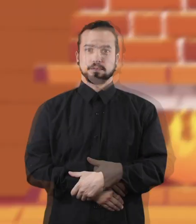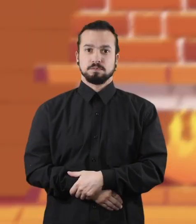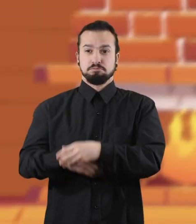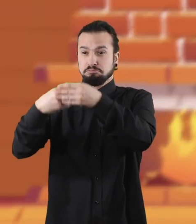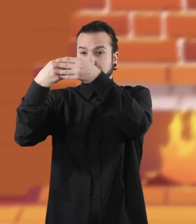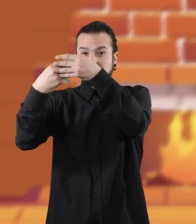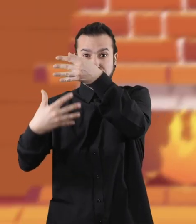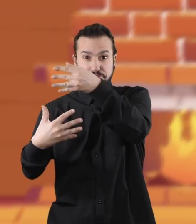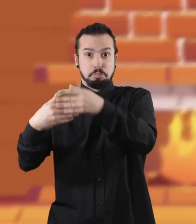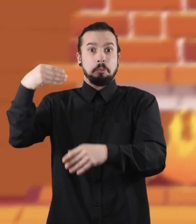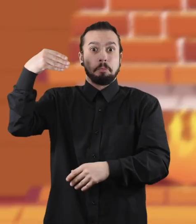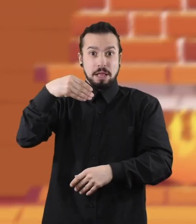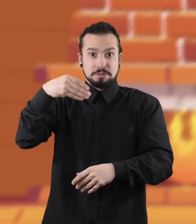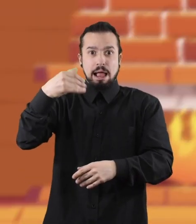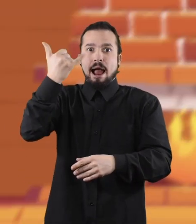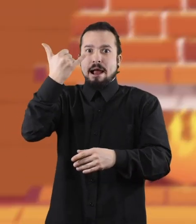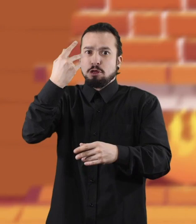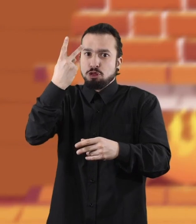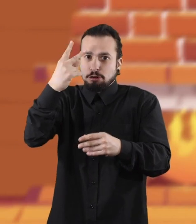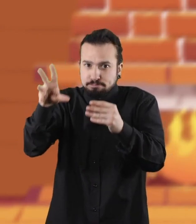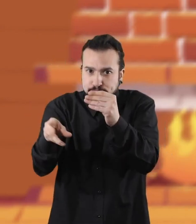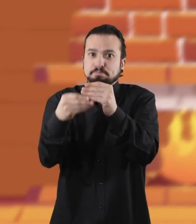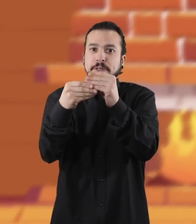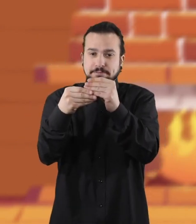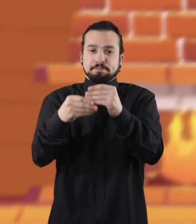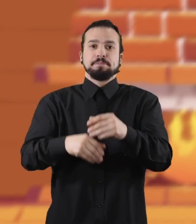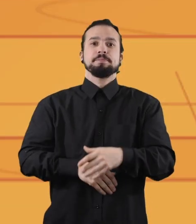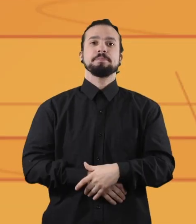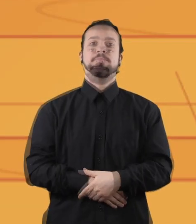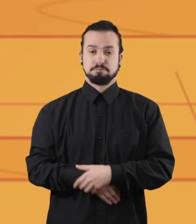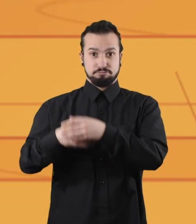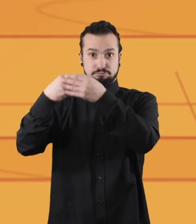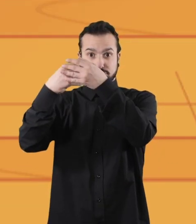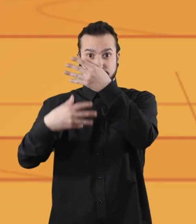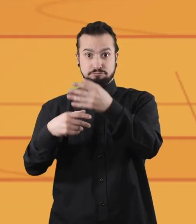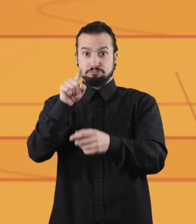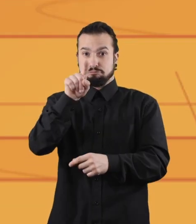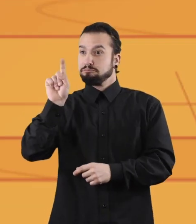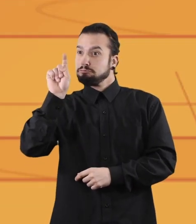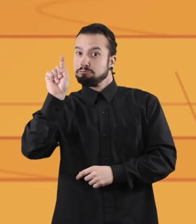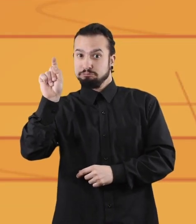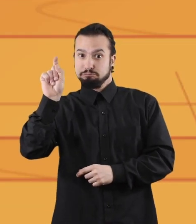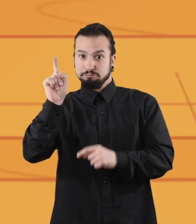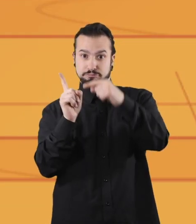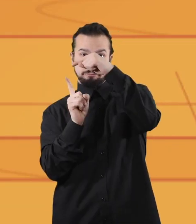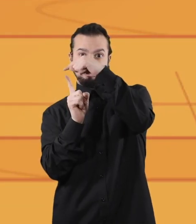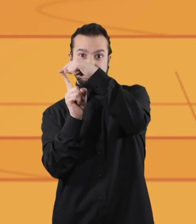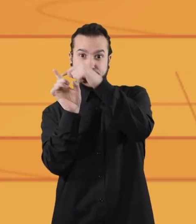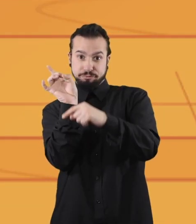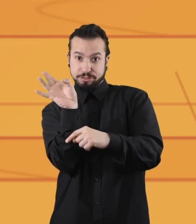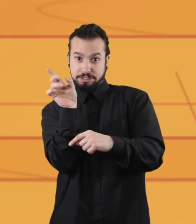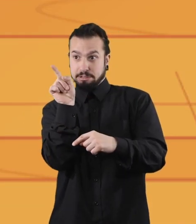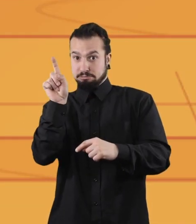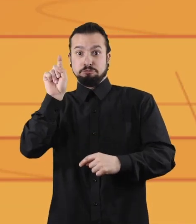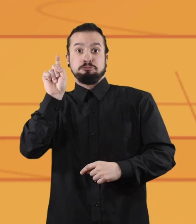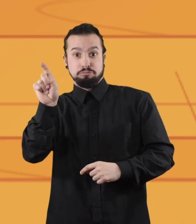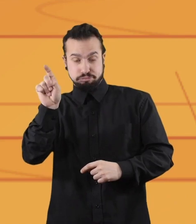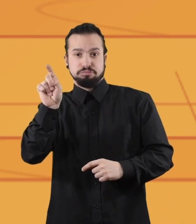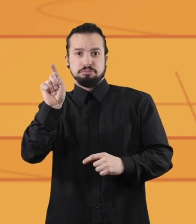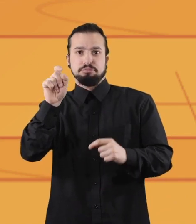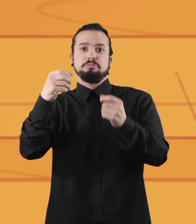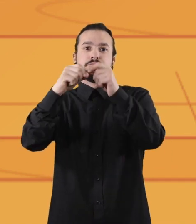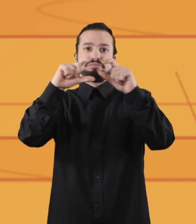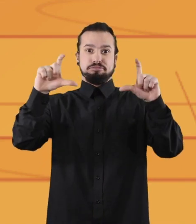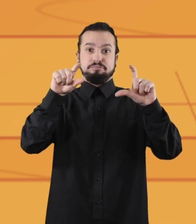Dos funciones extras que podrás hacer desde aquí. Si deseas modificar tu nombre en la reunión, toca sobre él